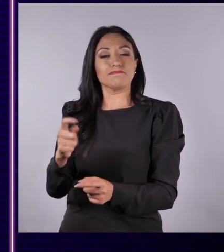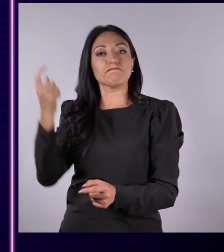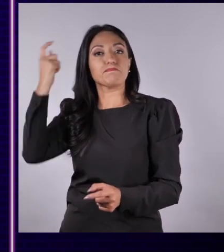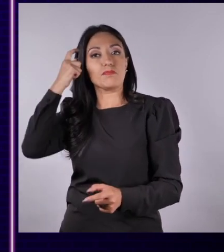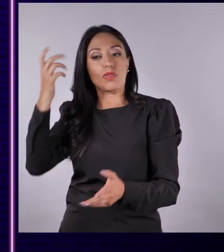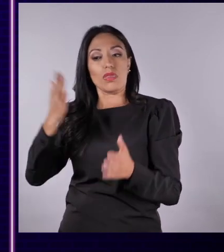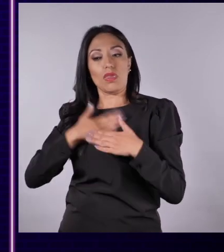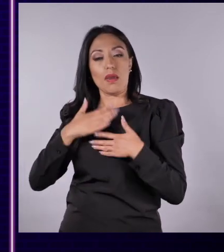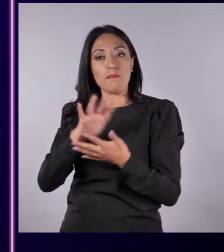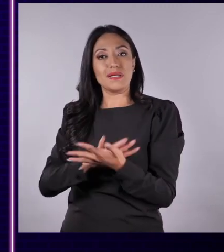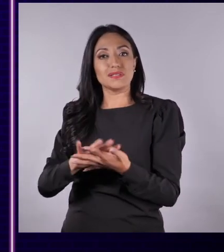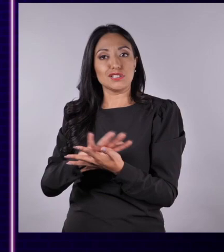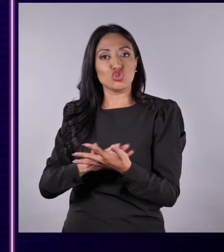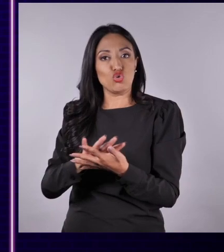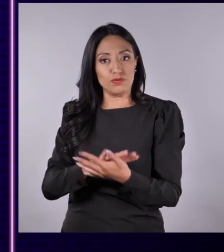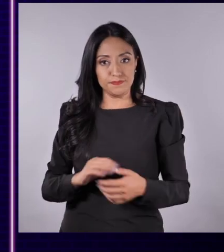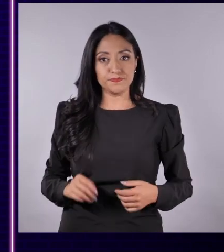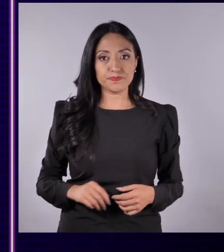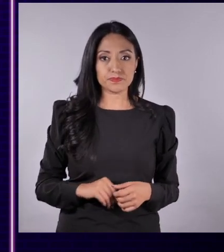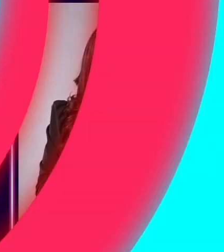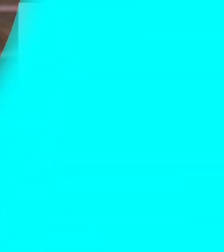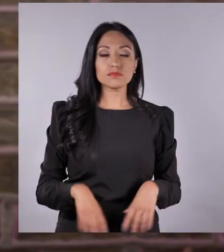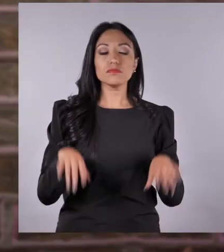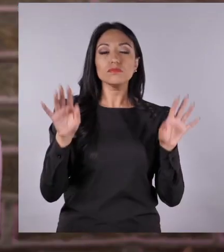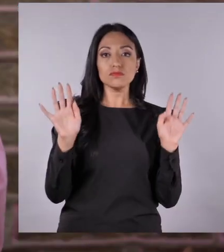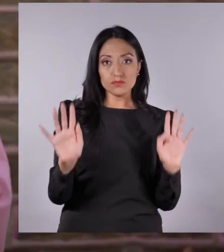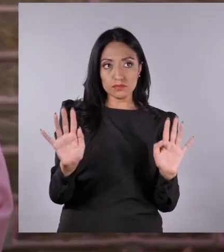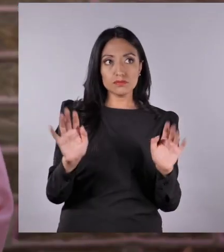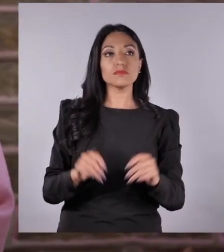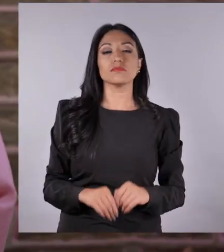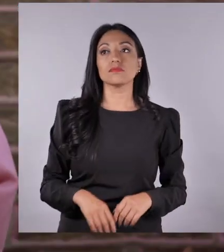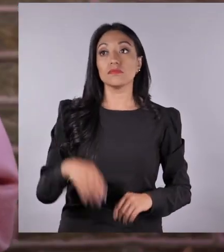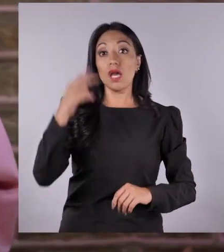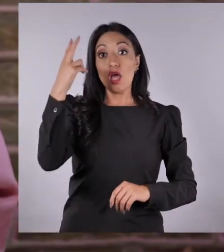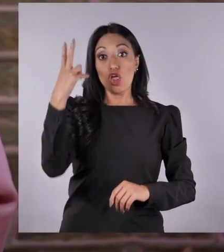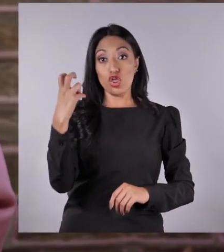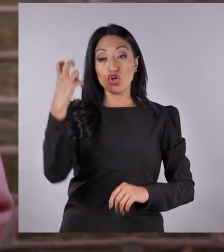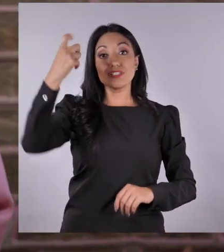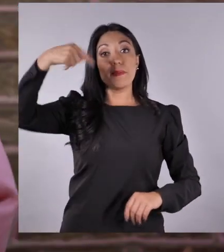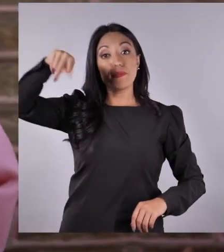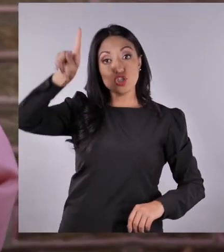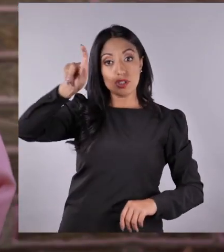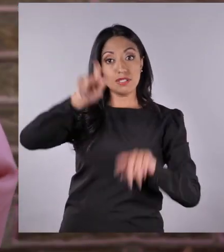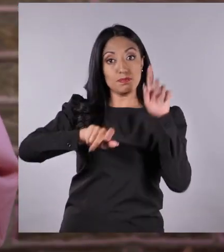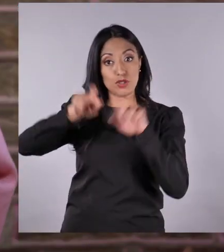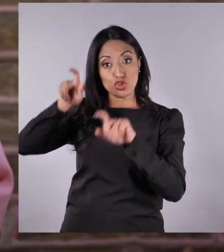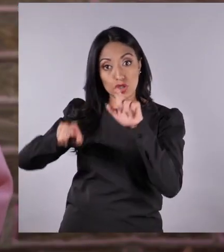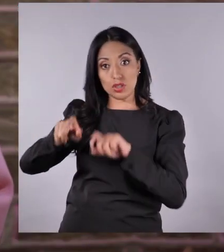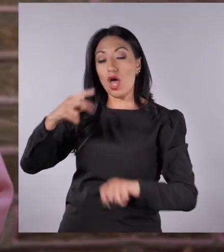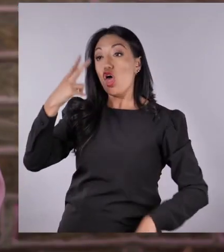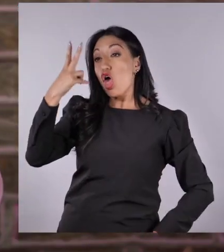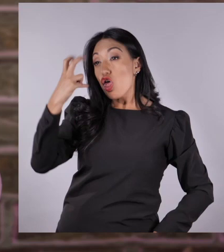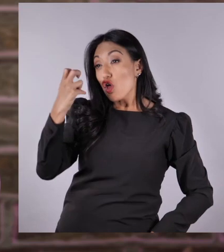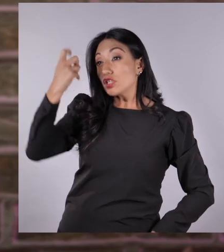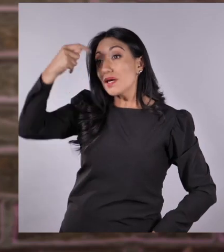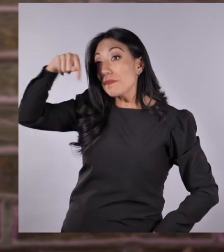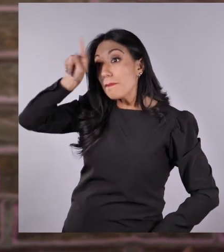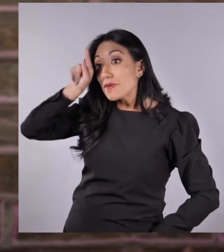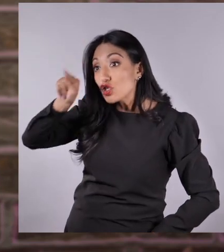total de gente que se autoidentifican como mestizos. O sea, los 12.397